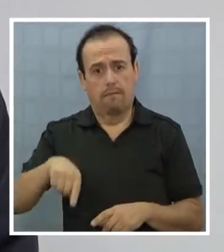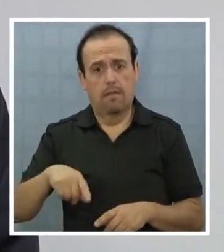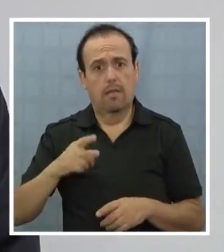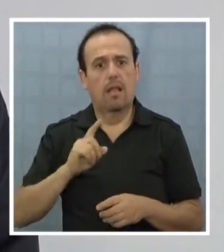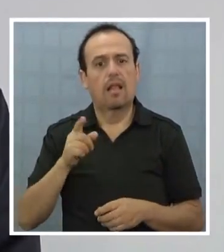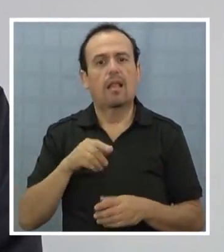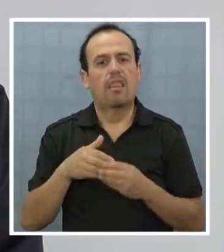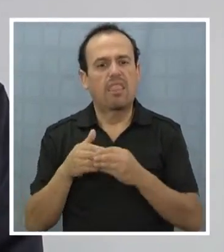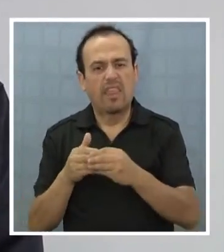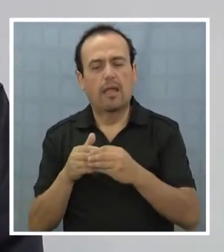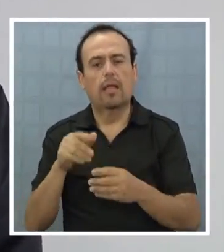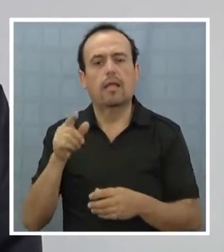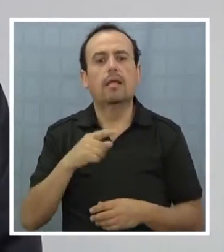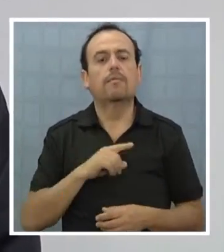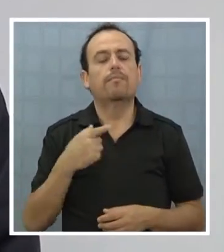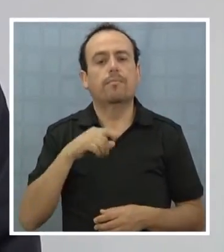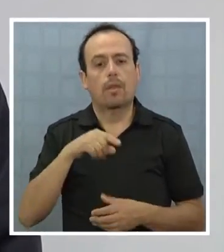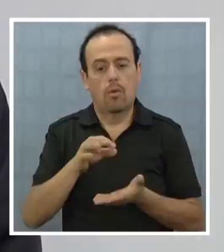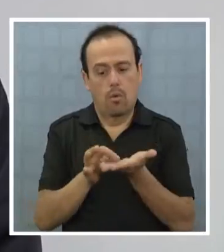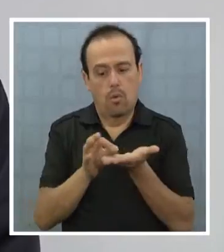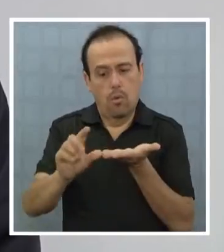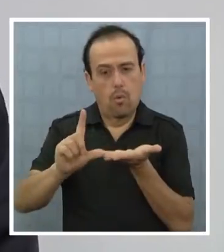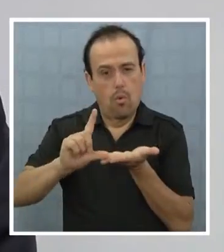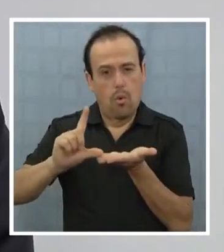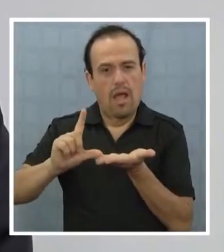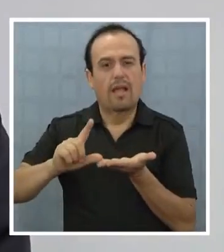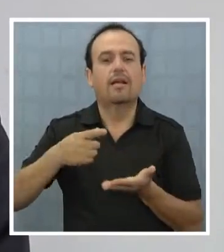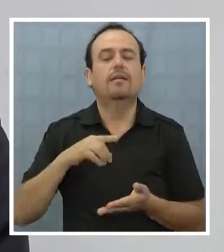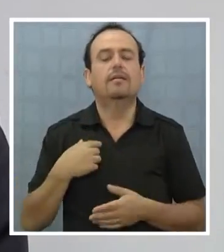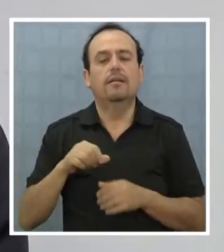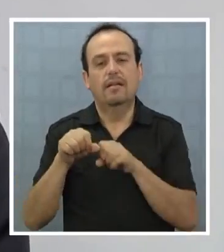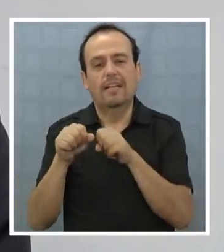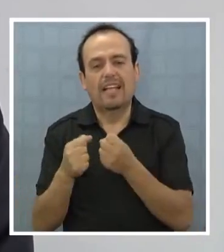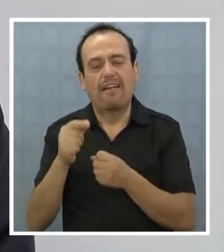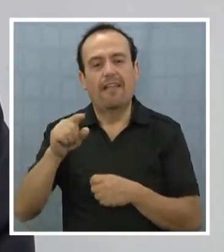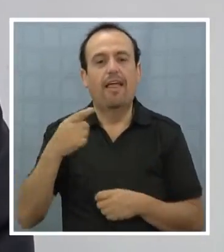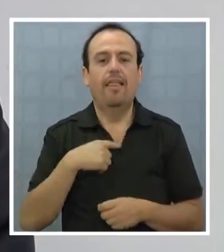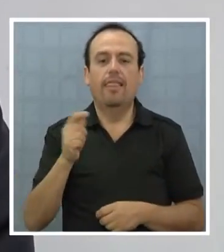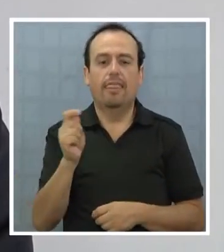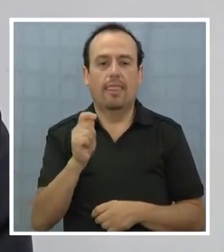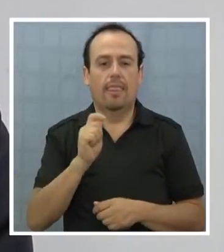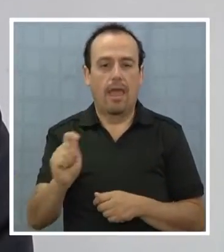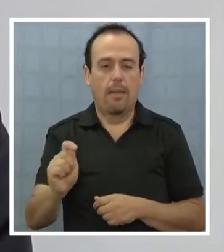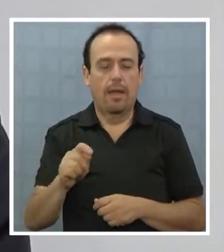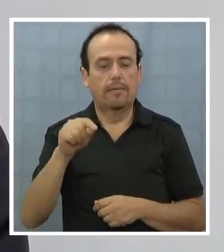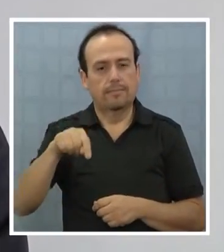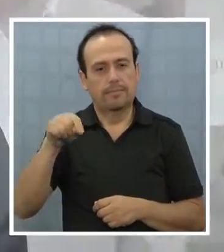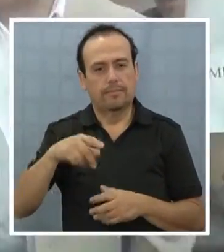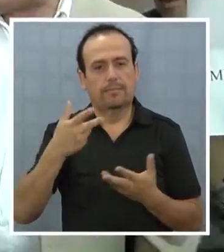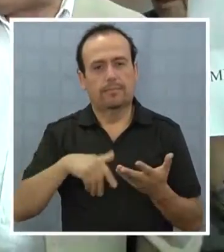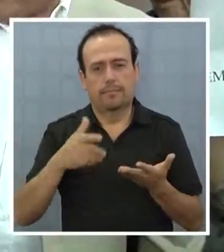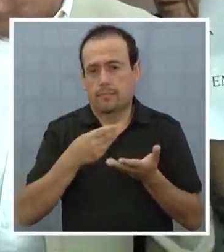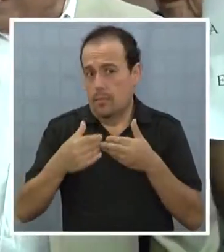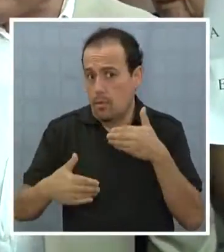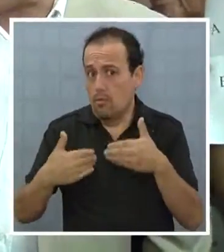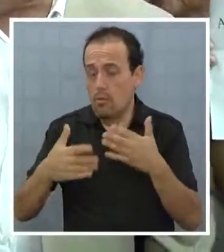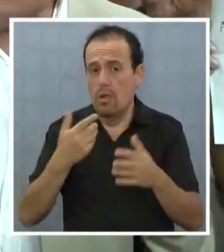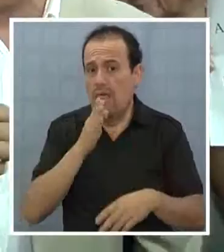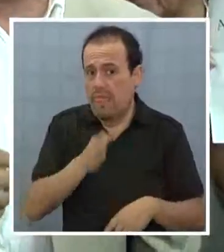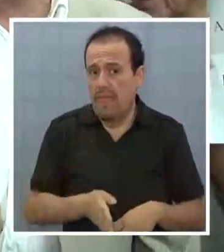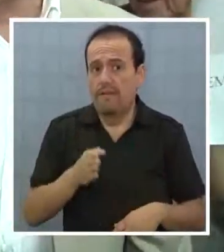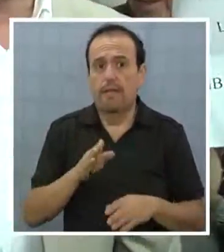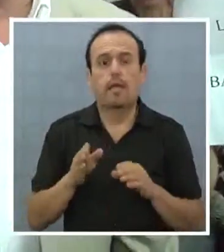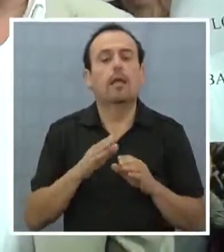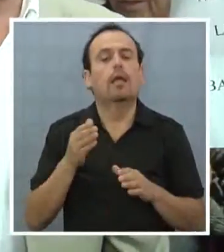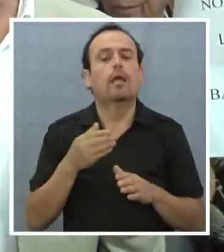importantes de la quebrada de Tarapacá. Han construido una organización importante para proteger el recurso hídrico, proteger a los pueblos originarios y es deber de los consejeros